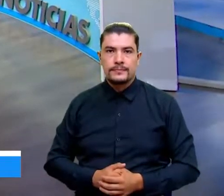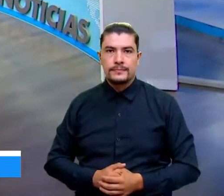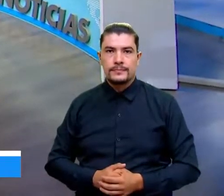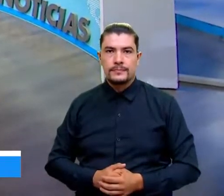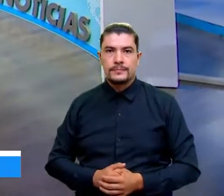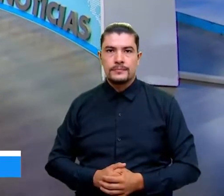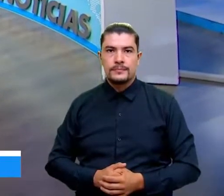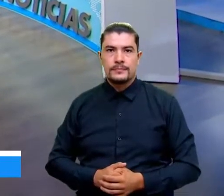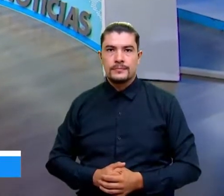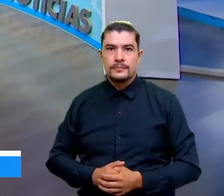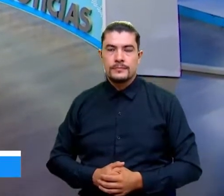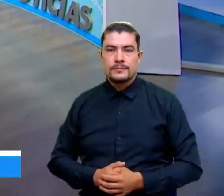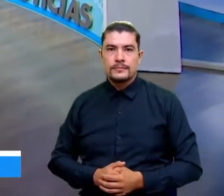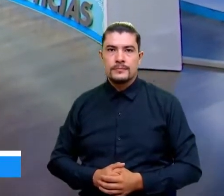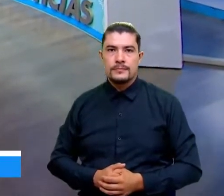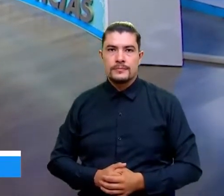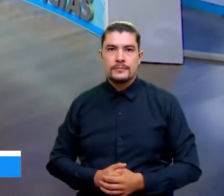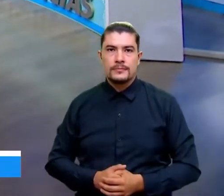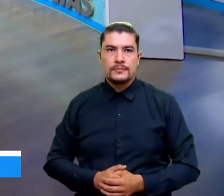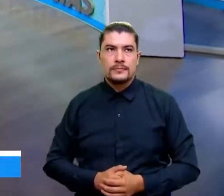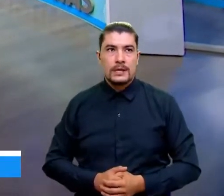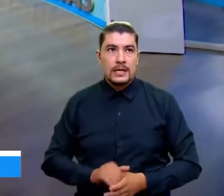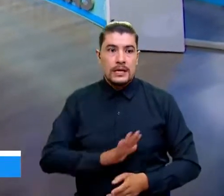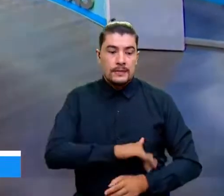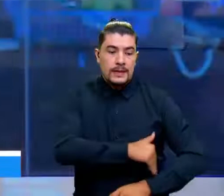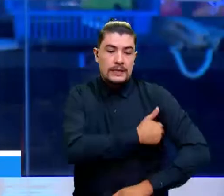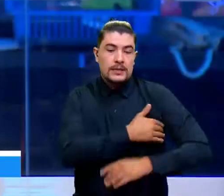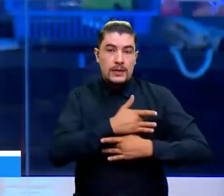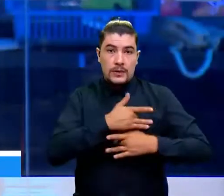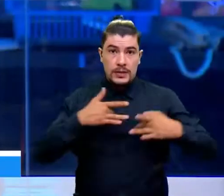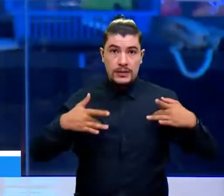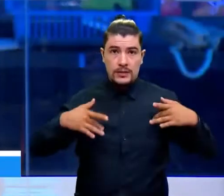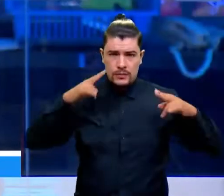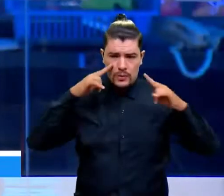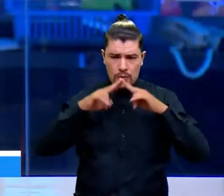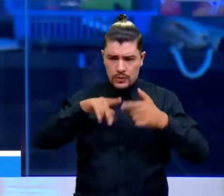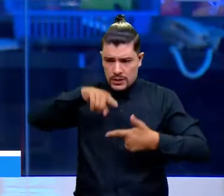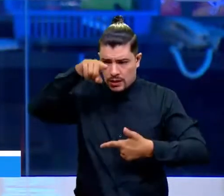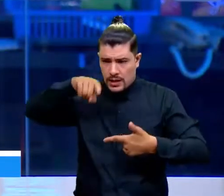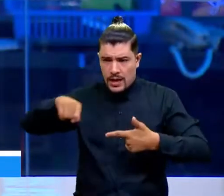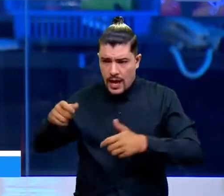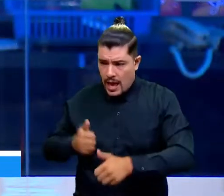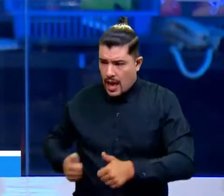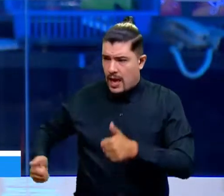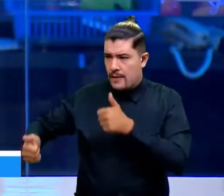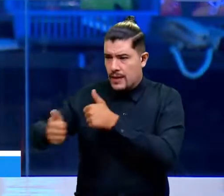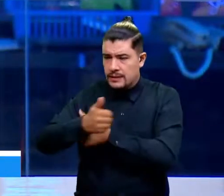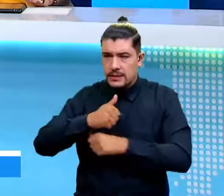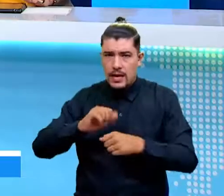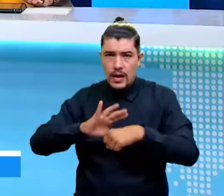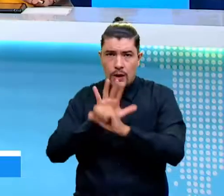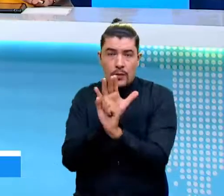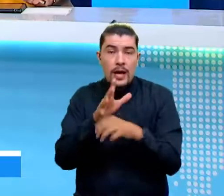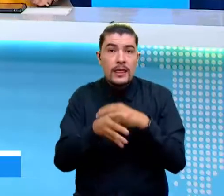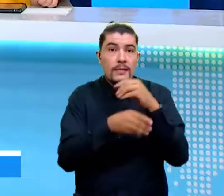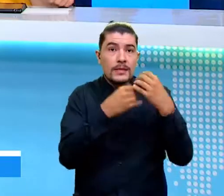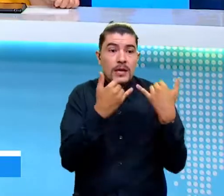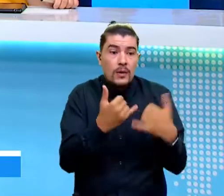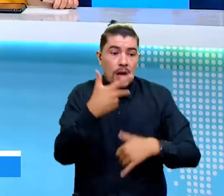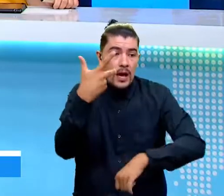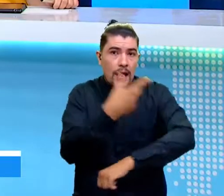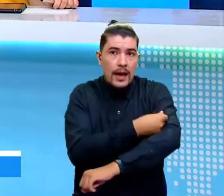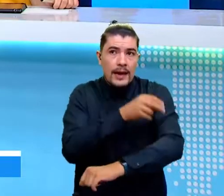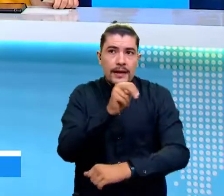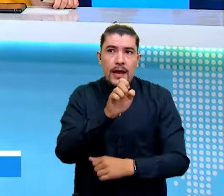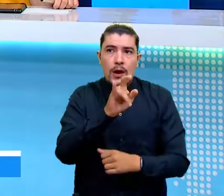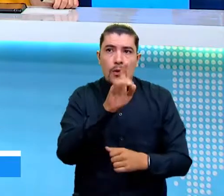Y después de conocer las cifras del Ministerio de Salud, para conocer cómo avanza el COVID-19, también hay vacunas contra el neumococo. Así es, seguimos con